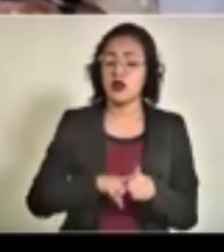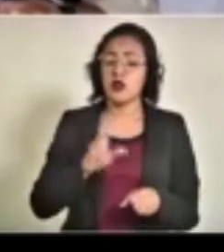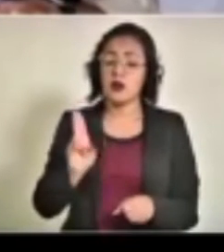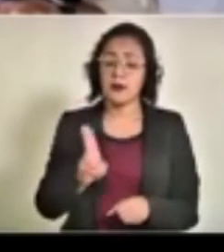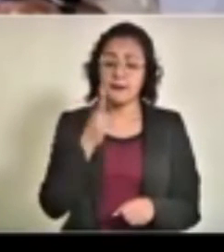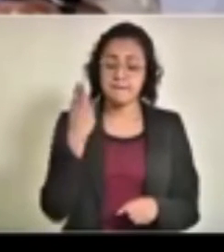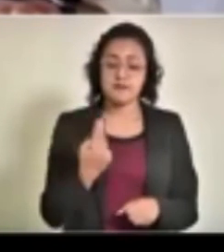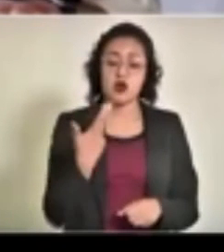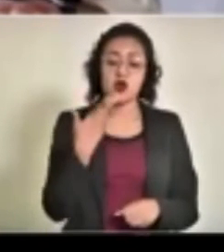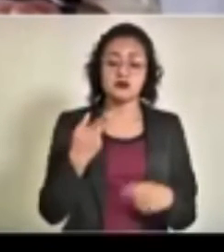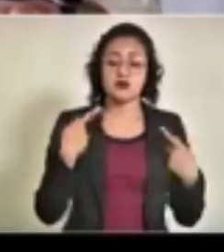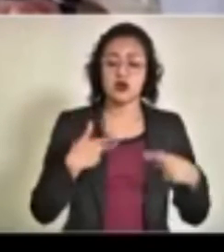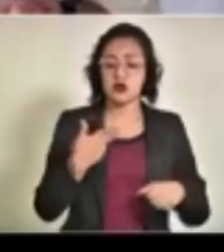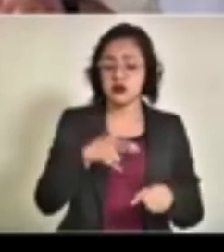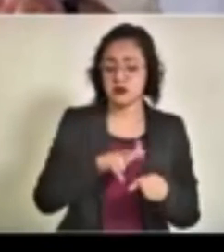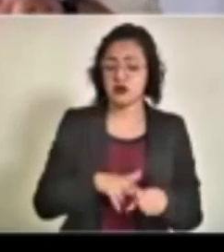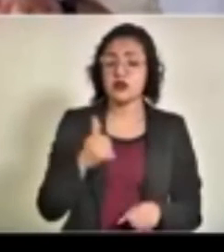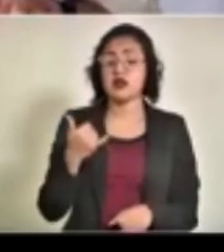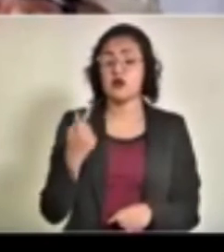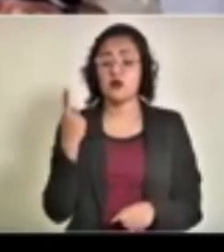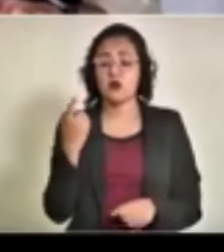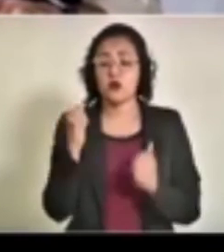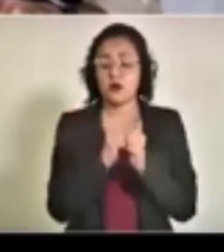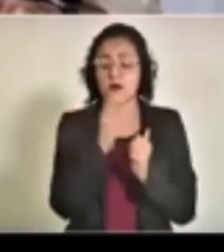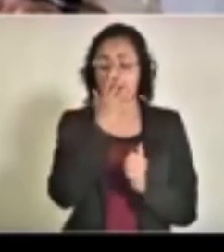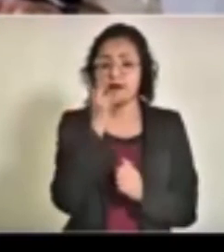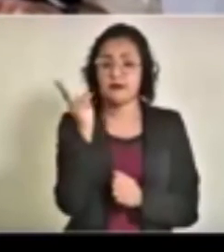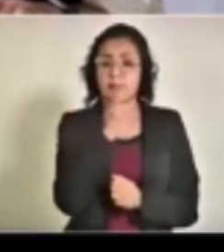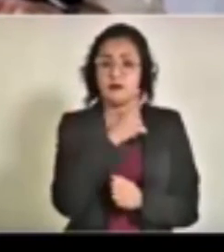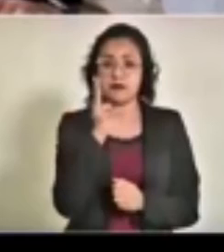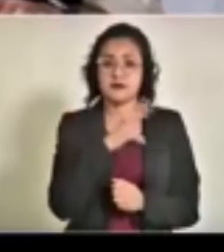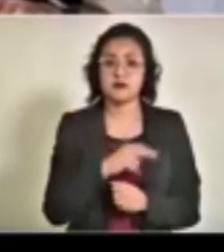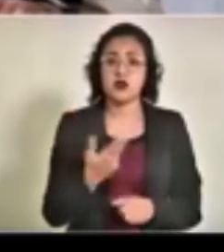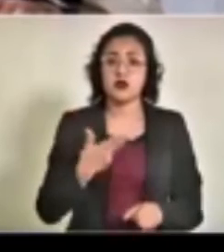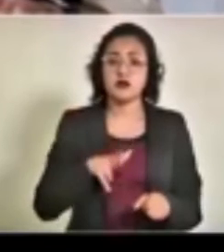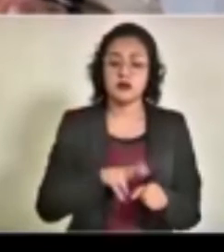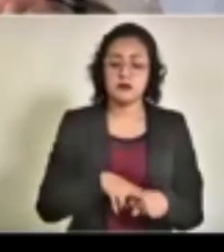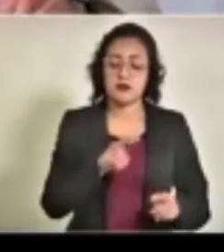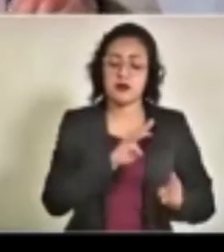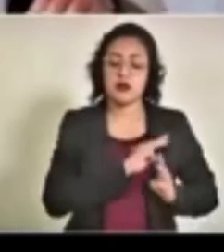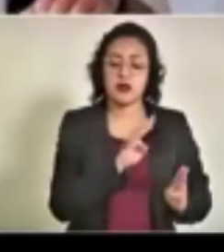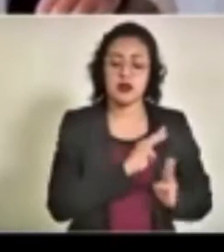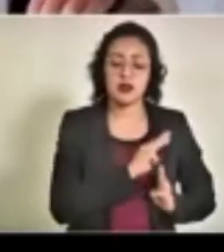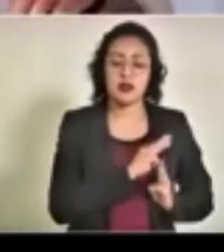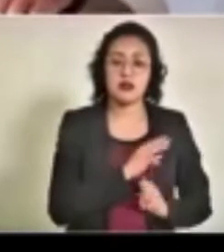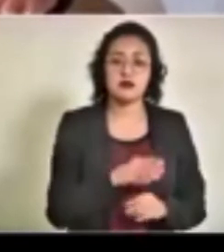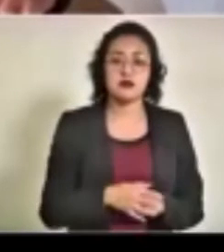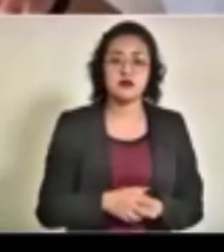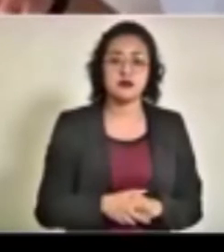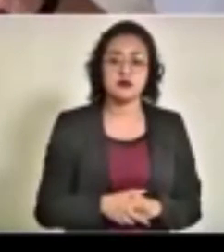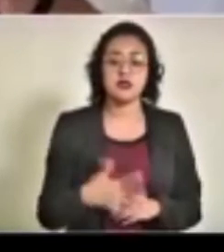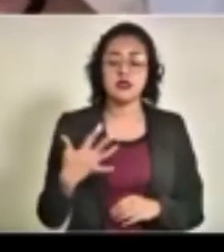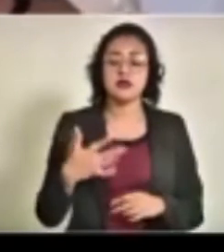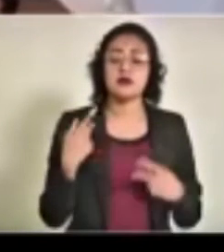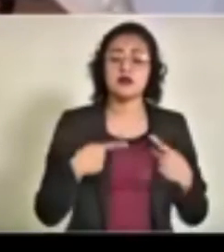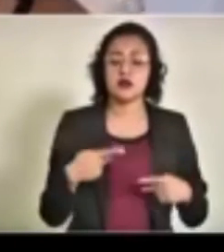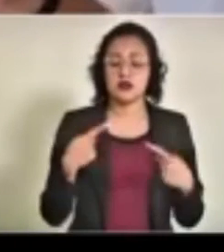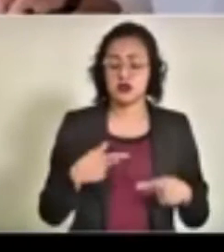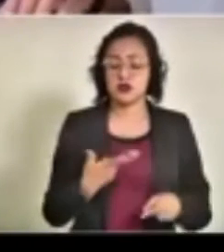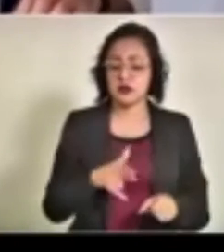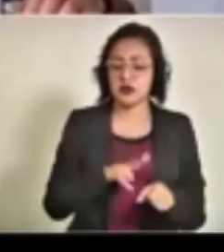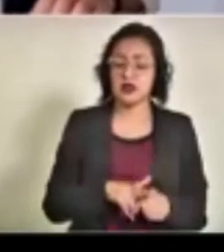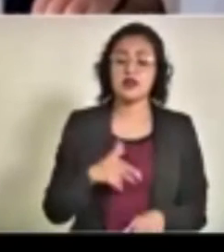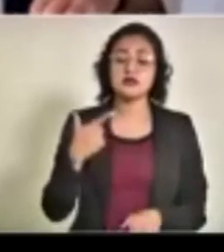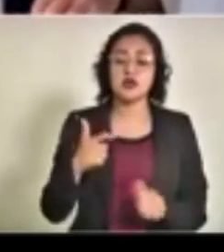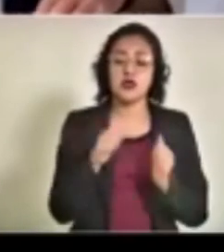universitario, 8 pacientes y 1 con ventilación asistida. El hospital militar regional, 15 pacientes y